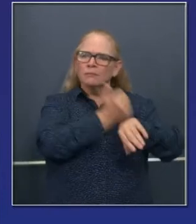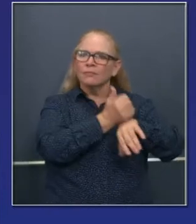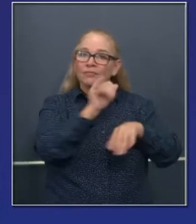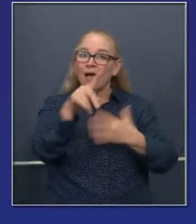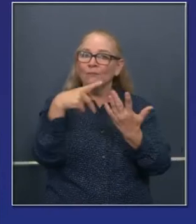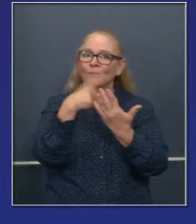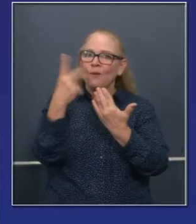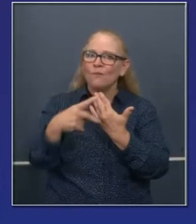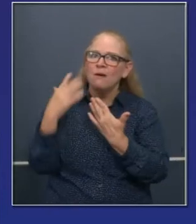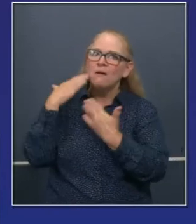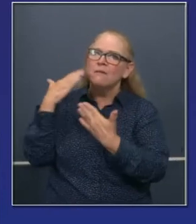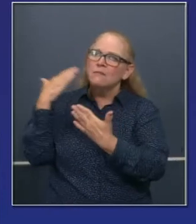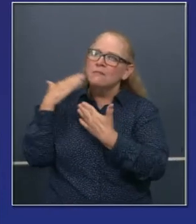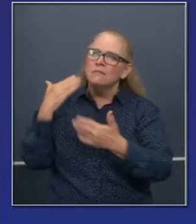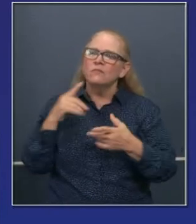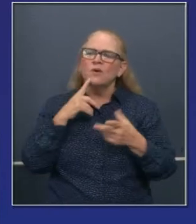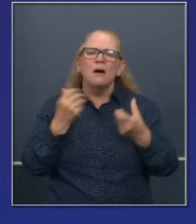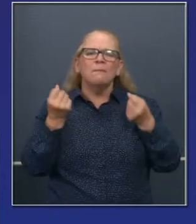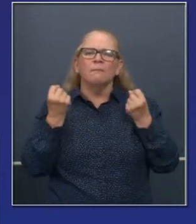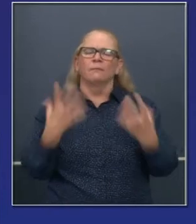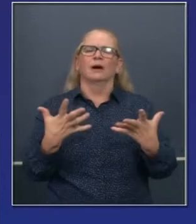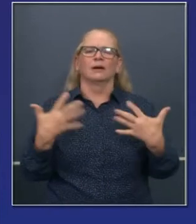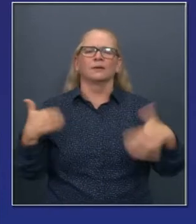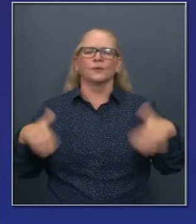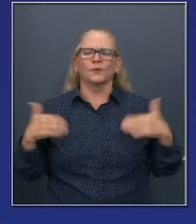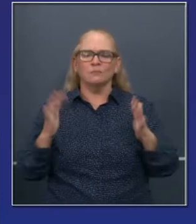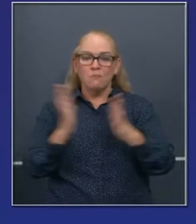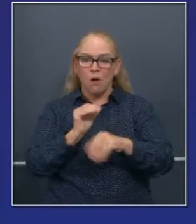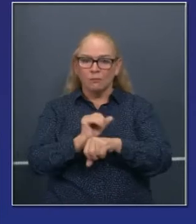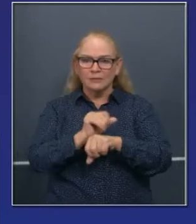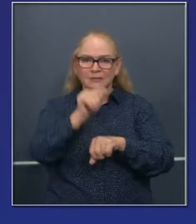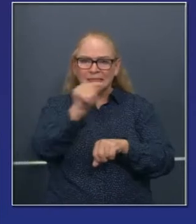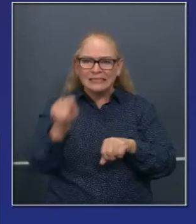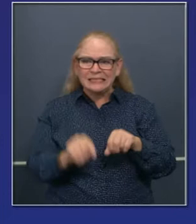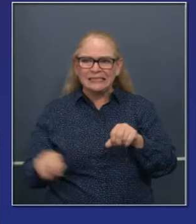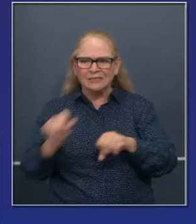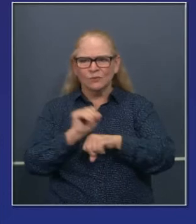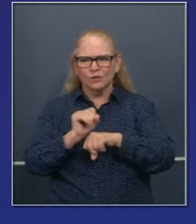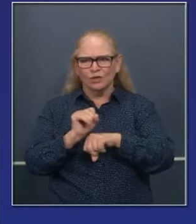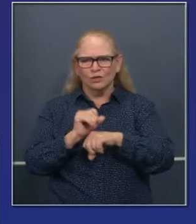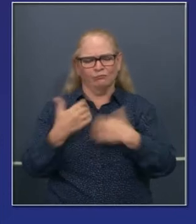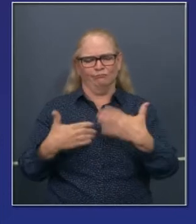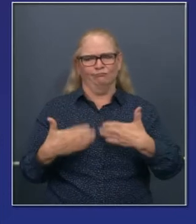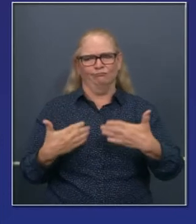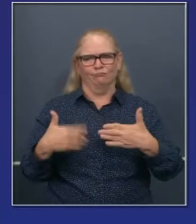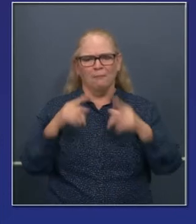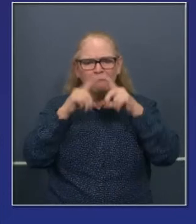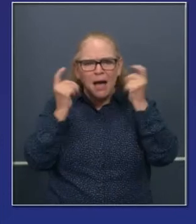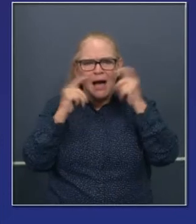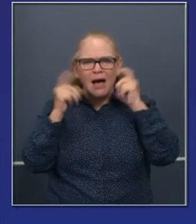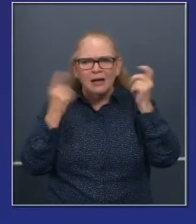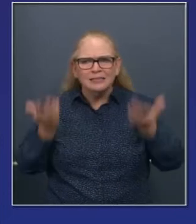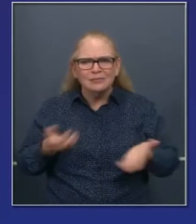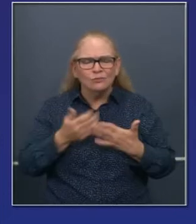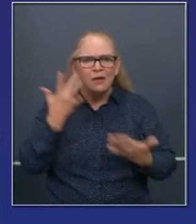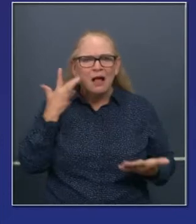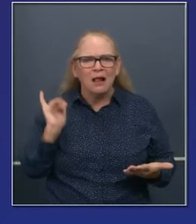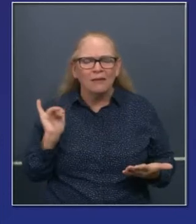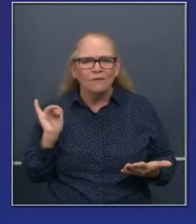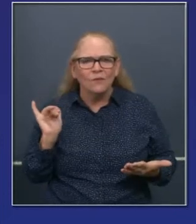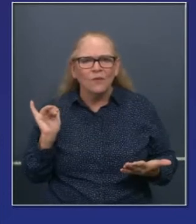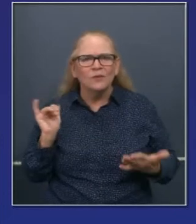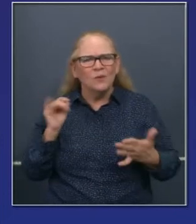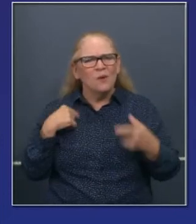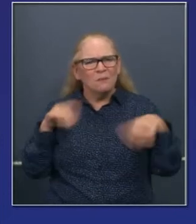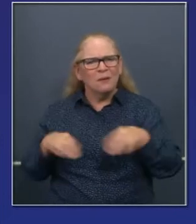con cientos de nuevos negocios, procurando préstamos PP, perdón, procurando equipo de protección